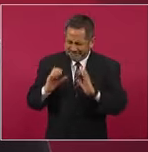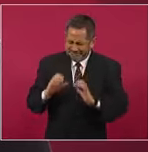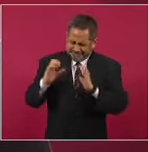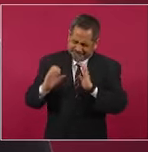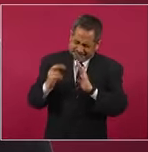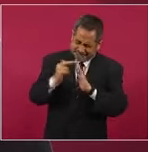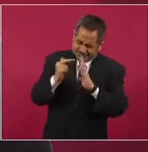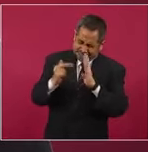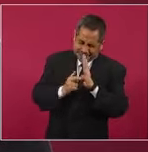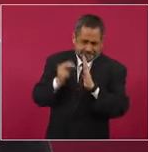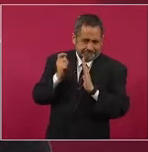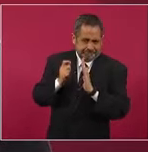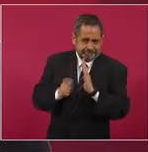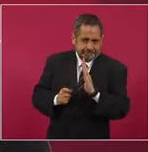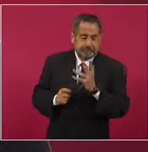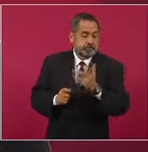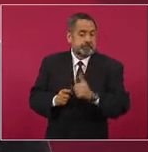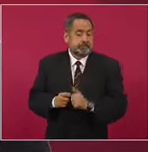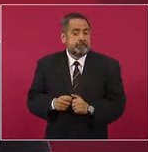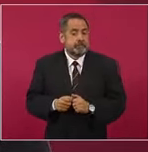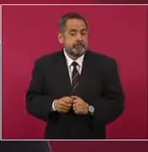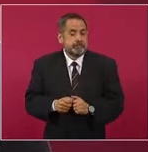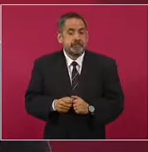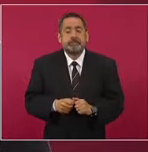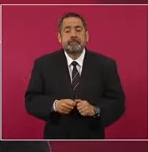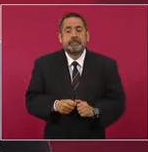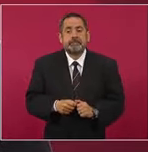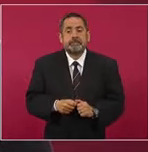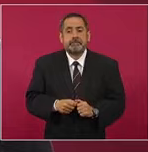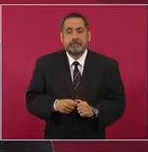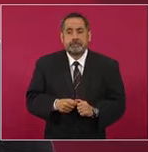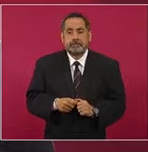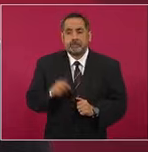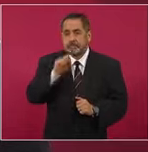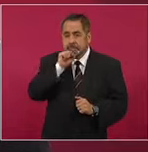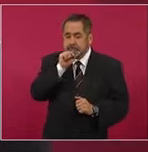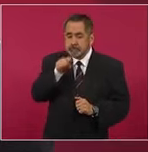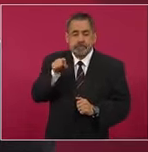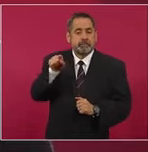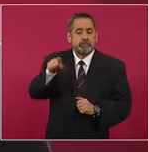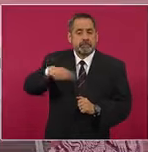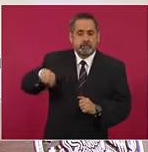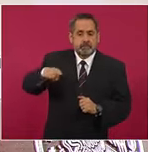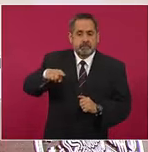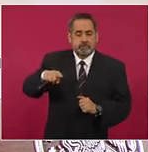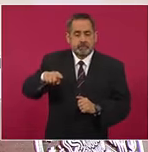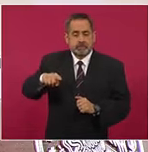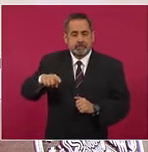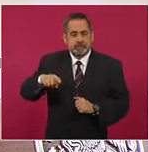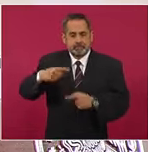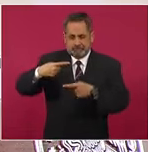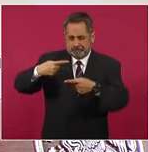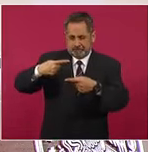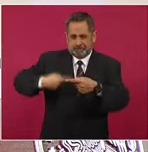los durmientes,